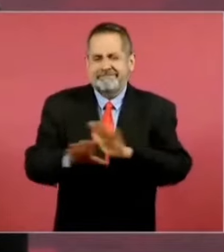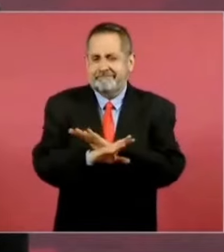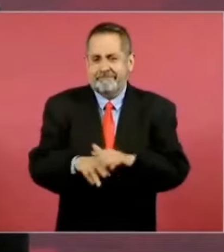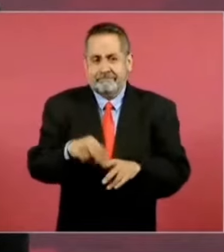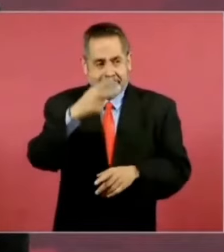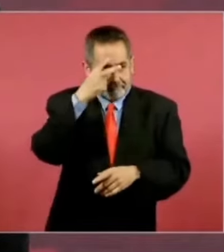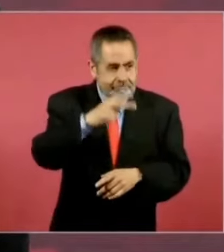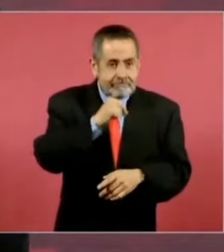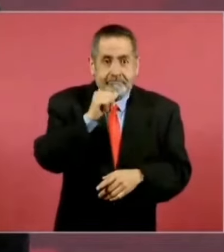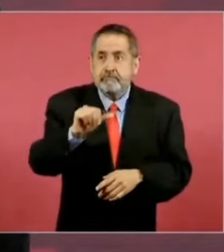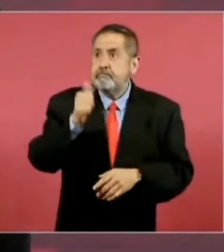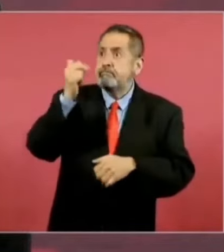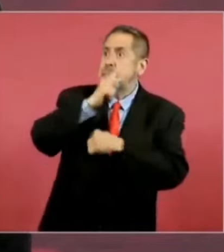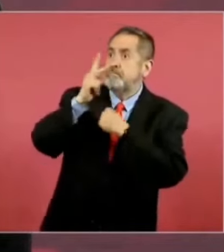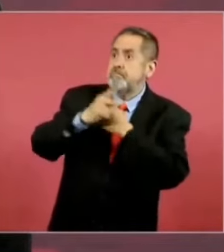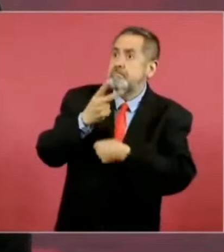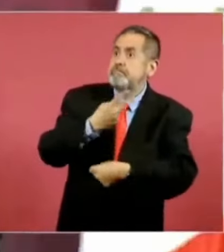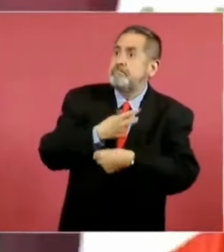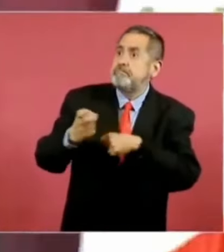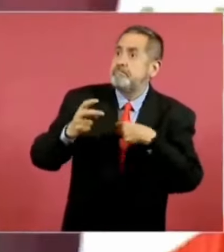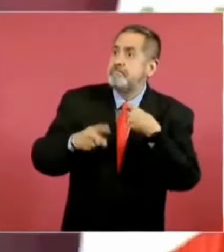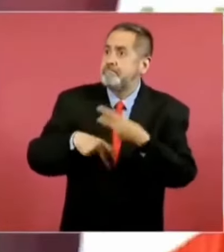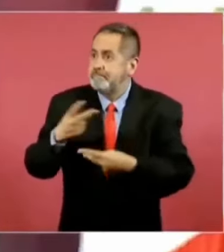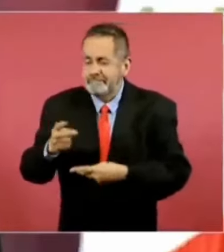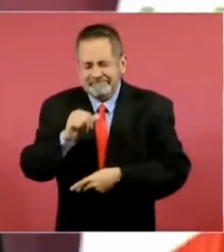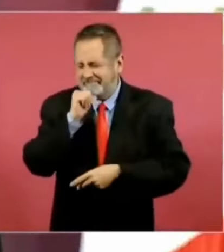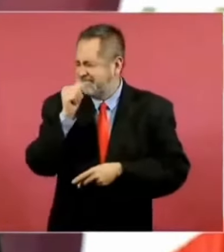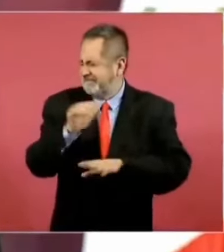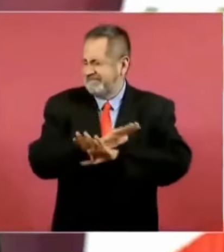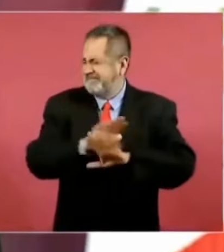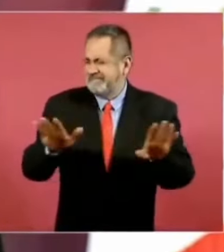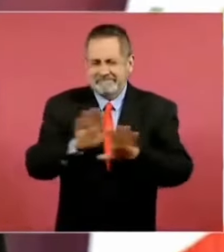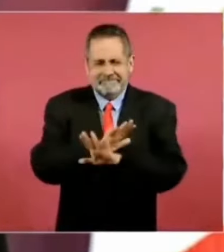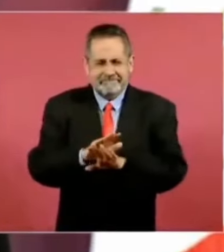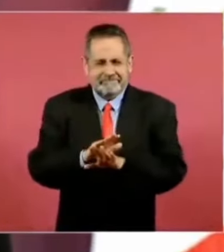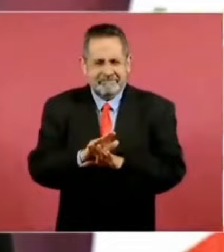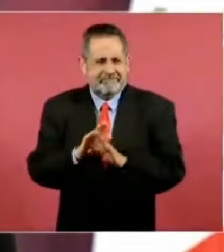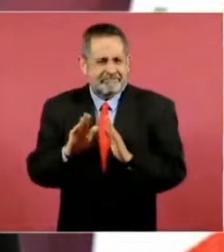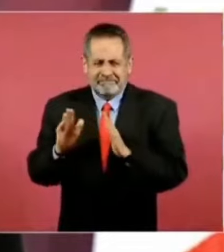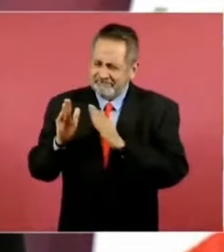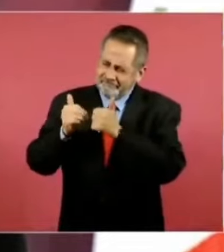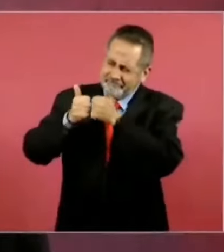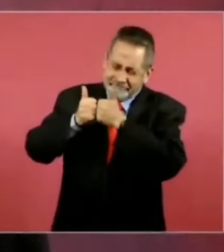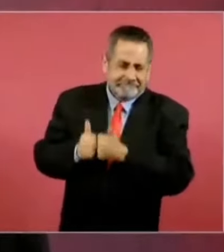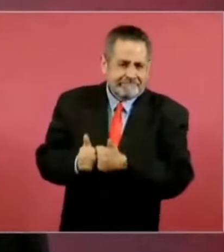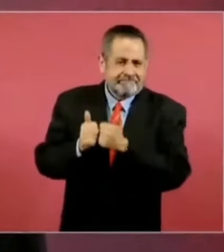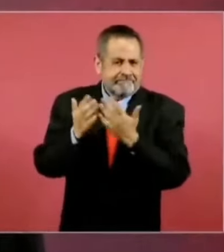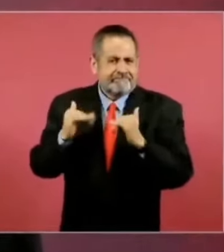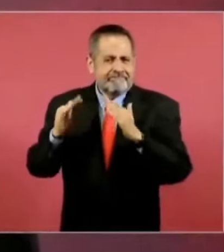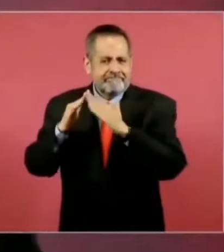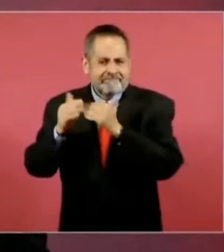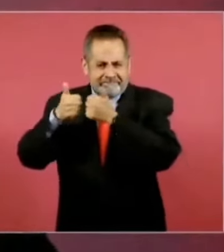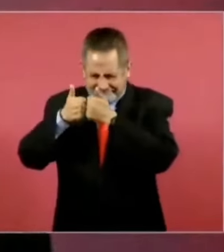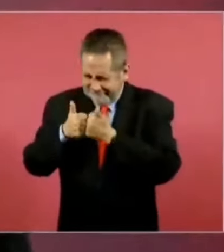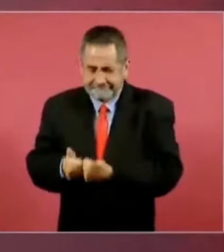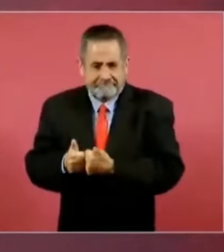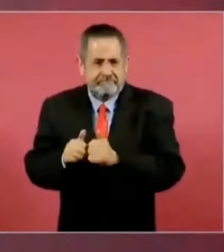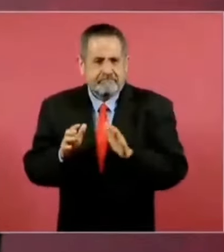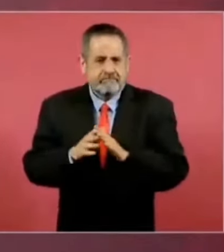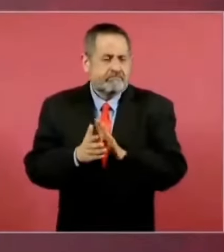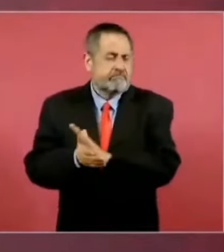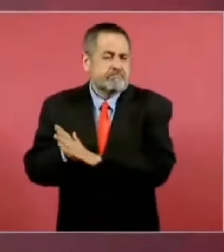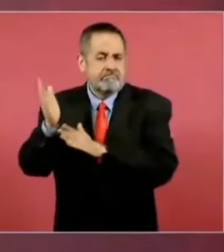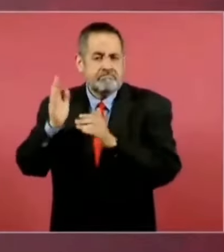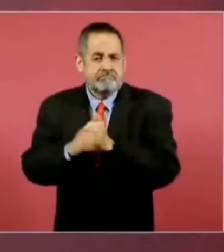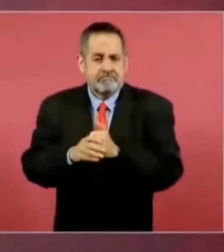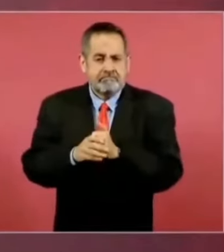voy a procurar no salir, porque me voy a llevar una